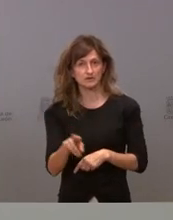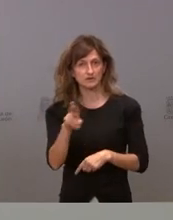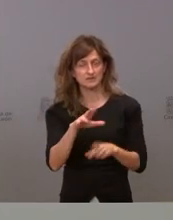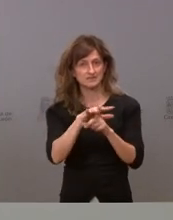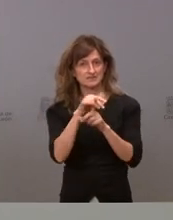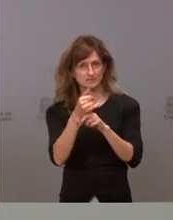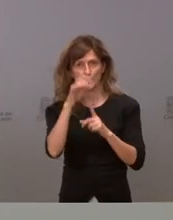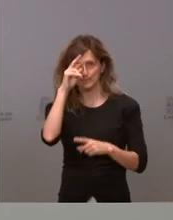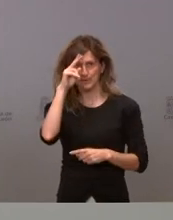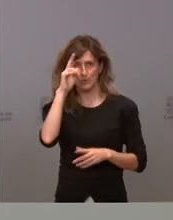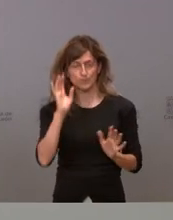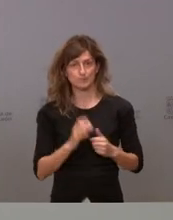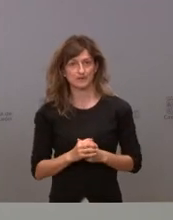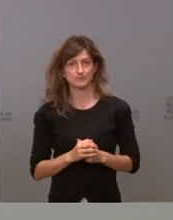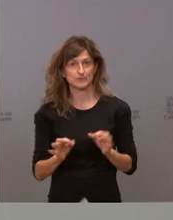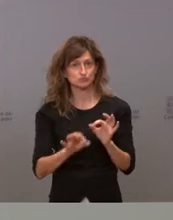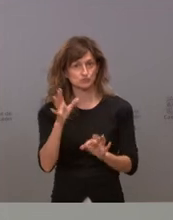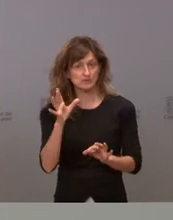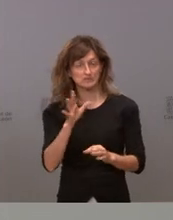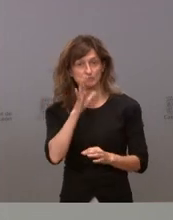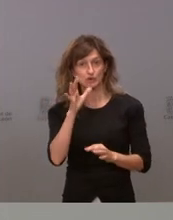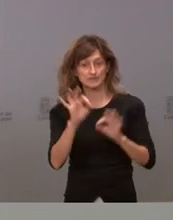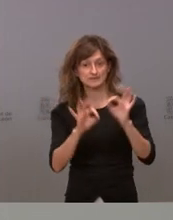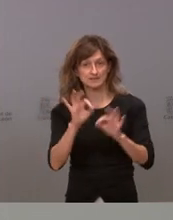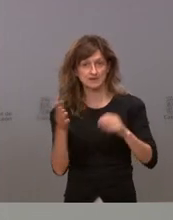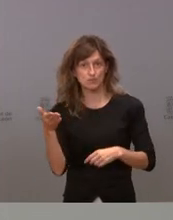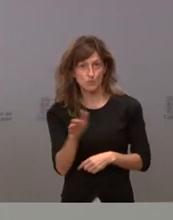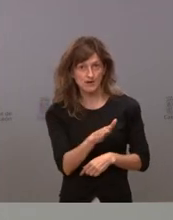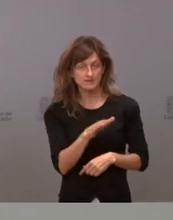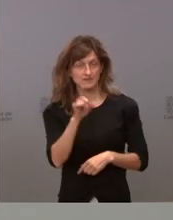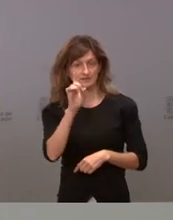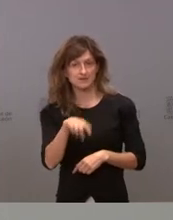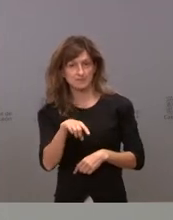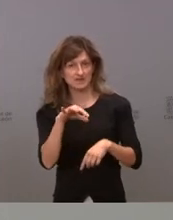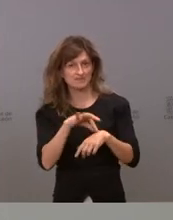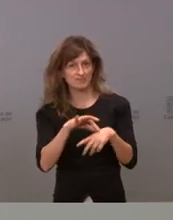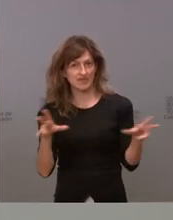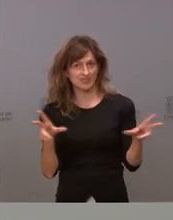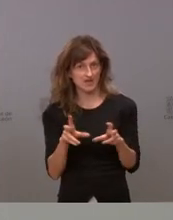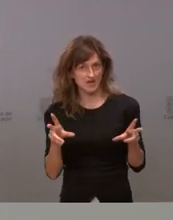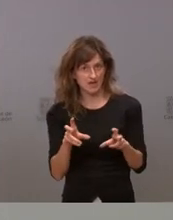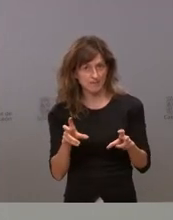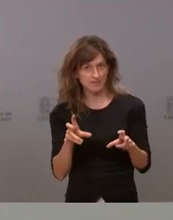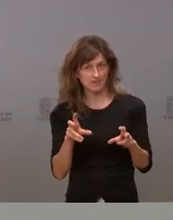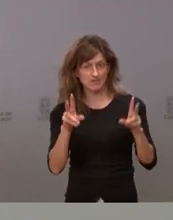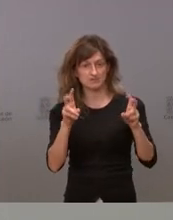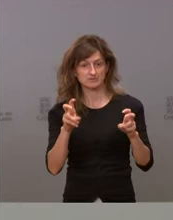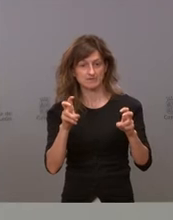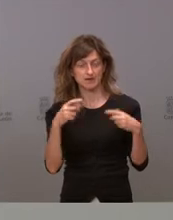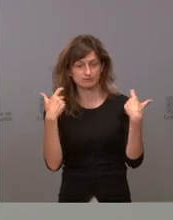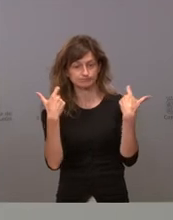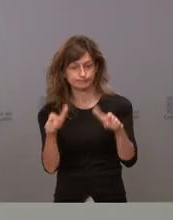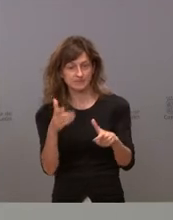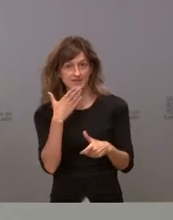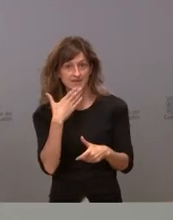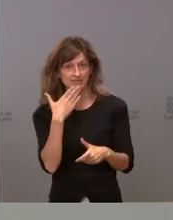preocupante afortunadamente las tasas de letalidad y de enfermedad grave en este segmento